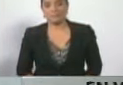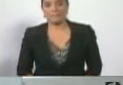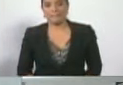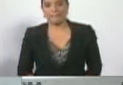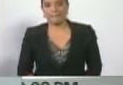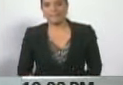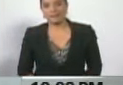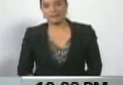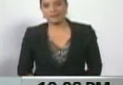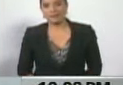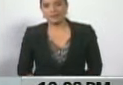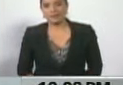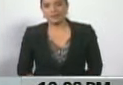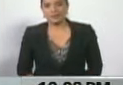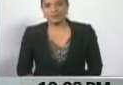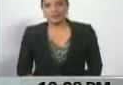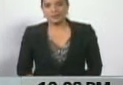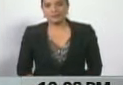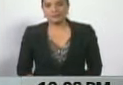procesos así